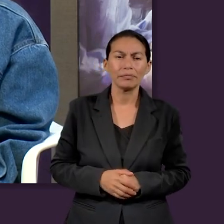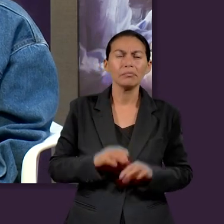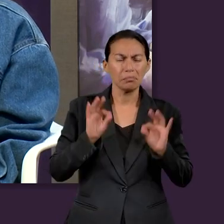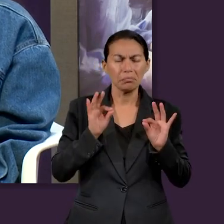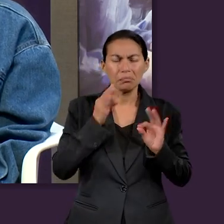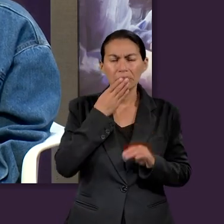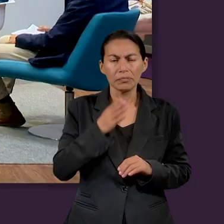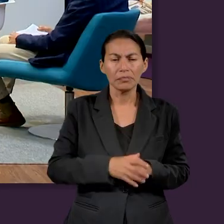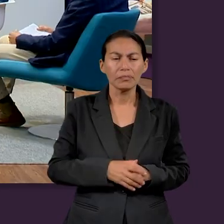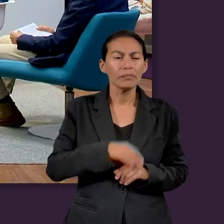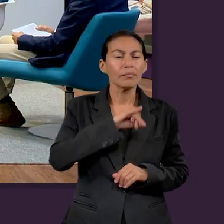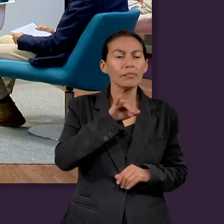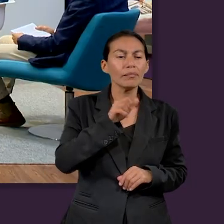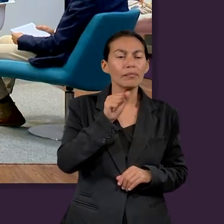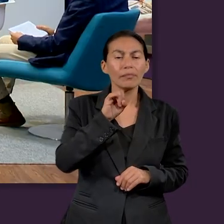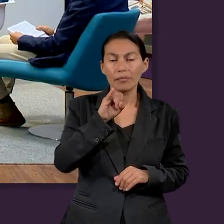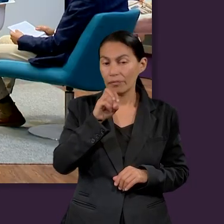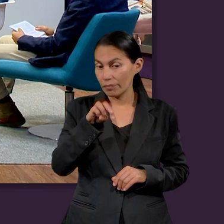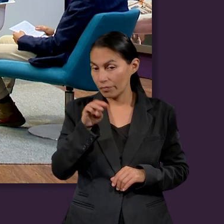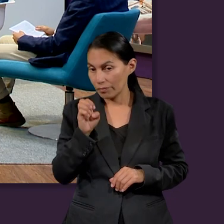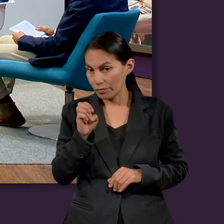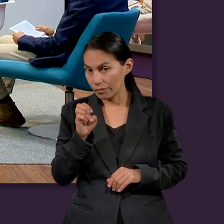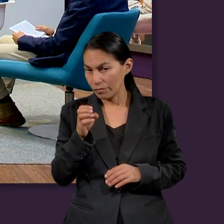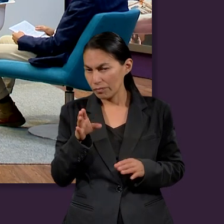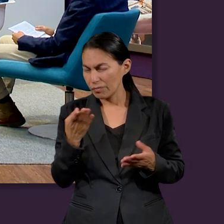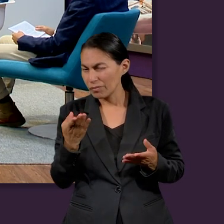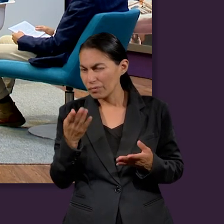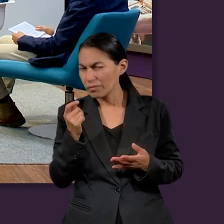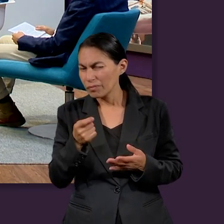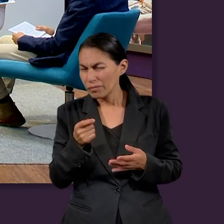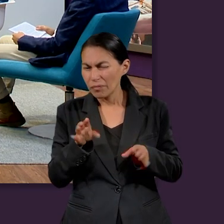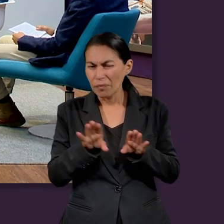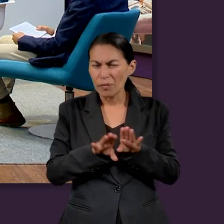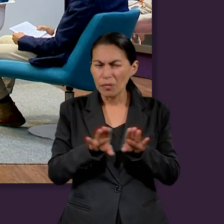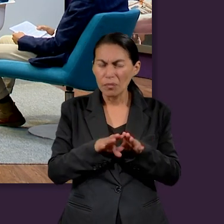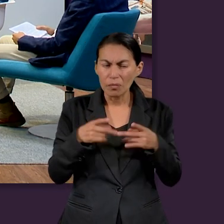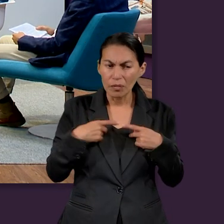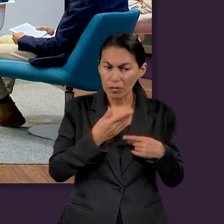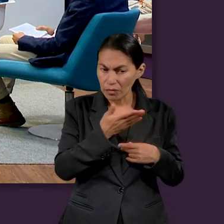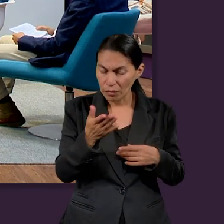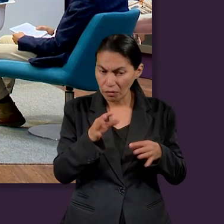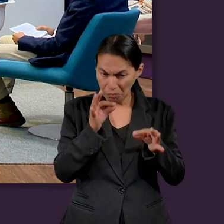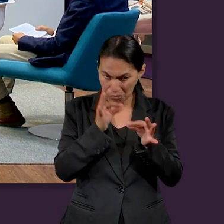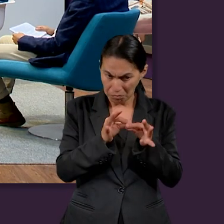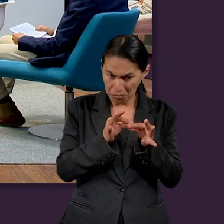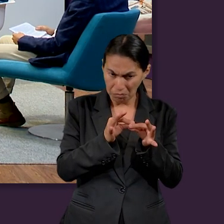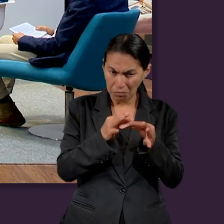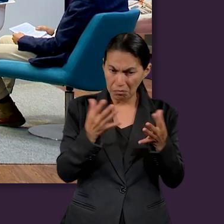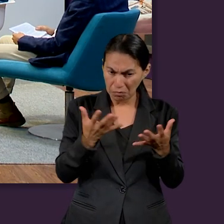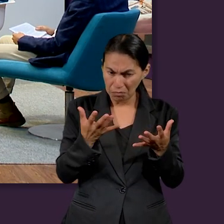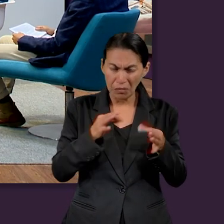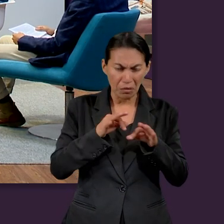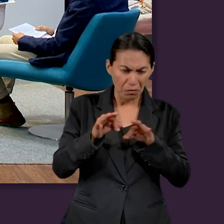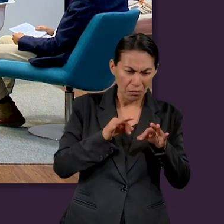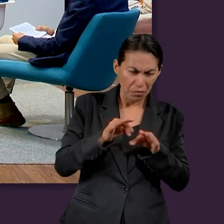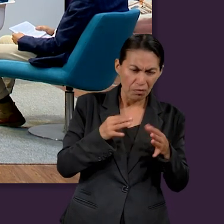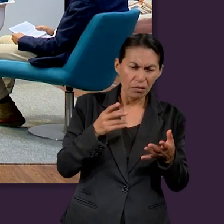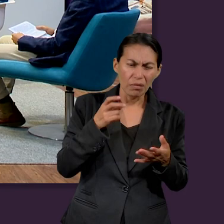ir a la iglesia. Correcto, correcto. Jaime, enseñarles a tener